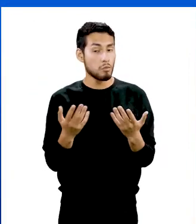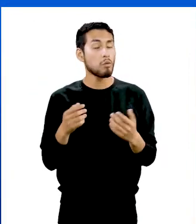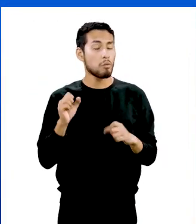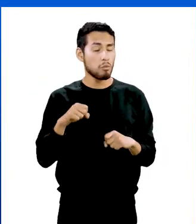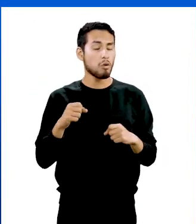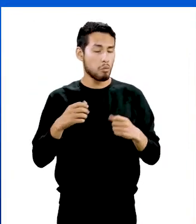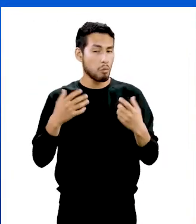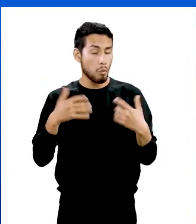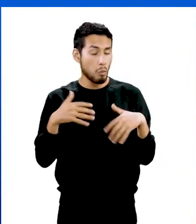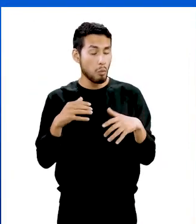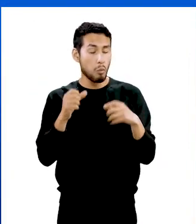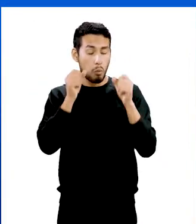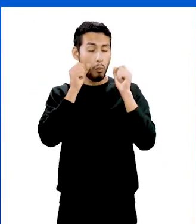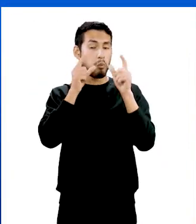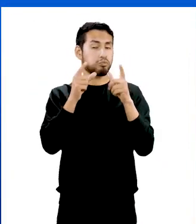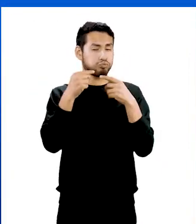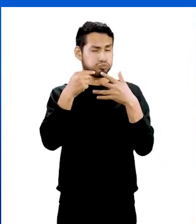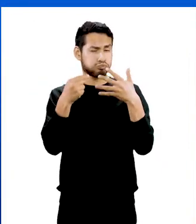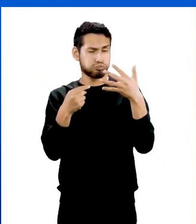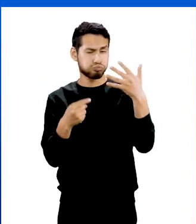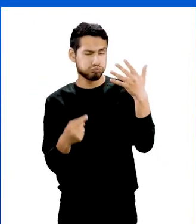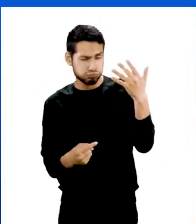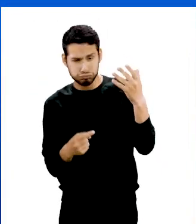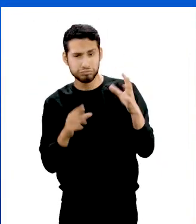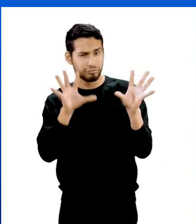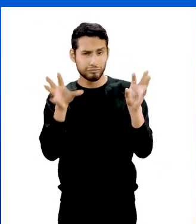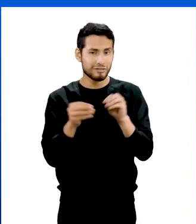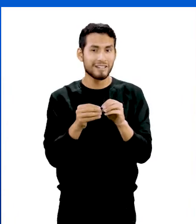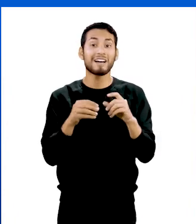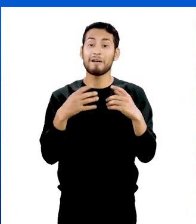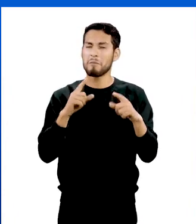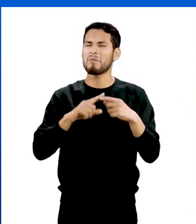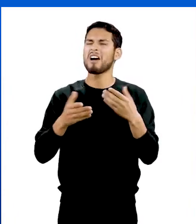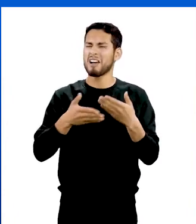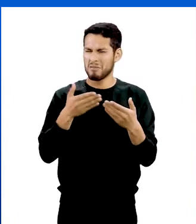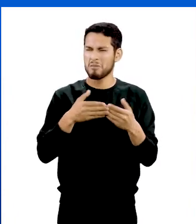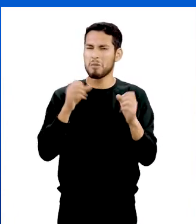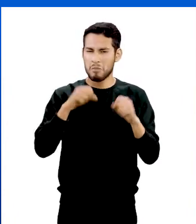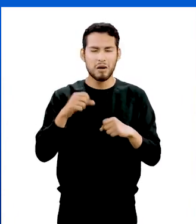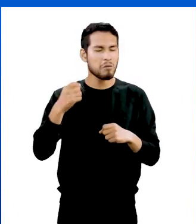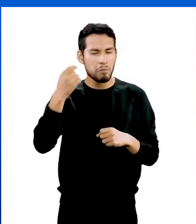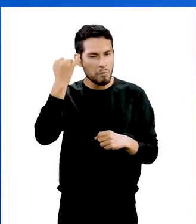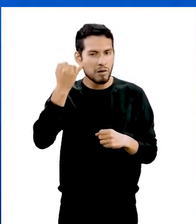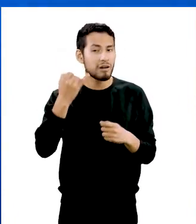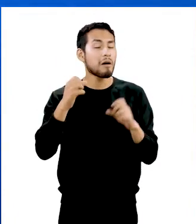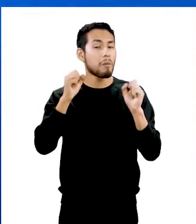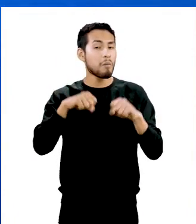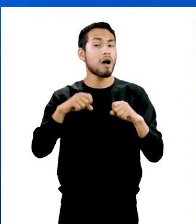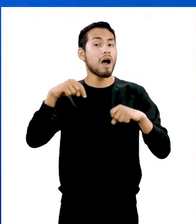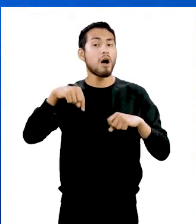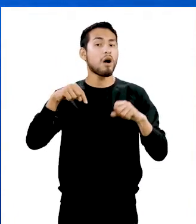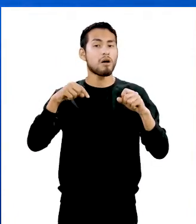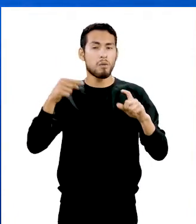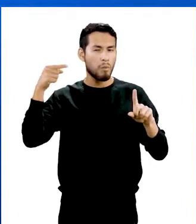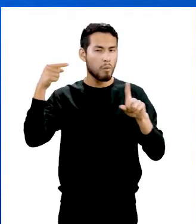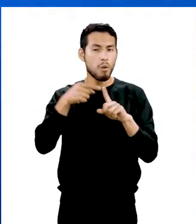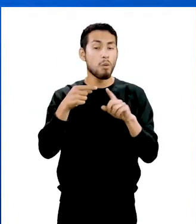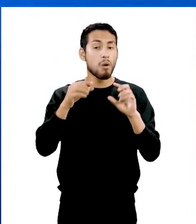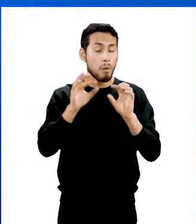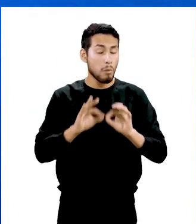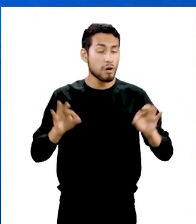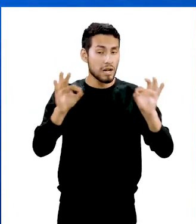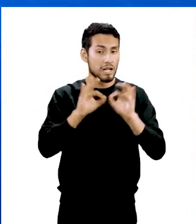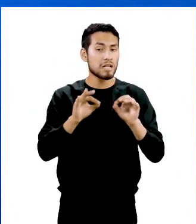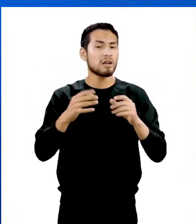¿no, chicos? Aunque debo confesar que no pensé que hubieran tantas fórmulas. Pero en realidad son más sencillas de lo que imaginaba. Es momento de tocar un